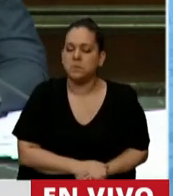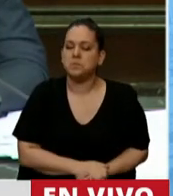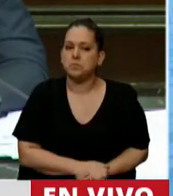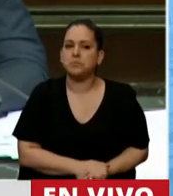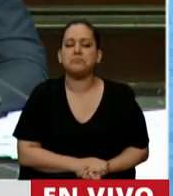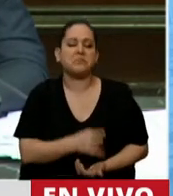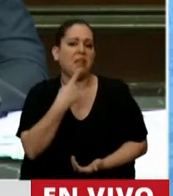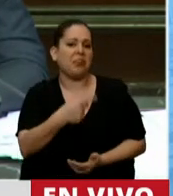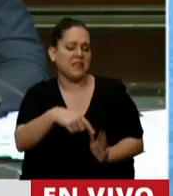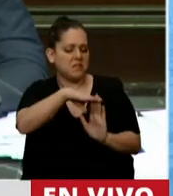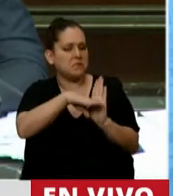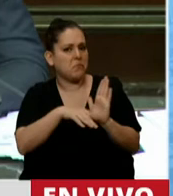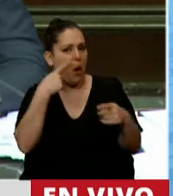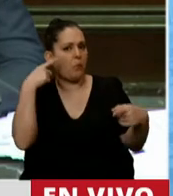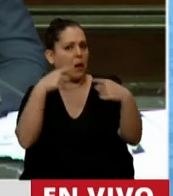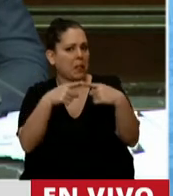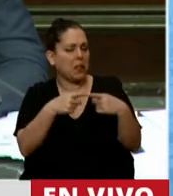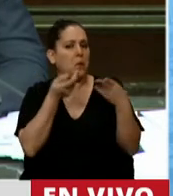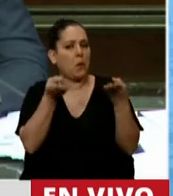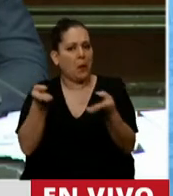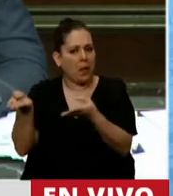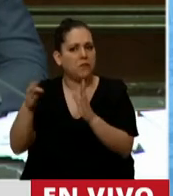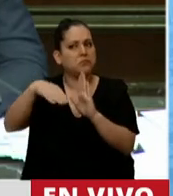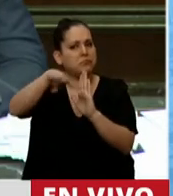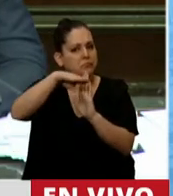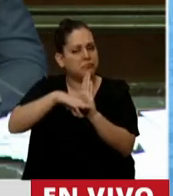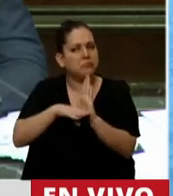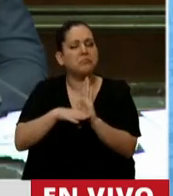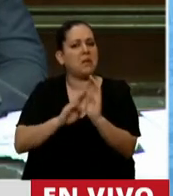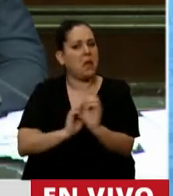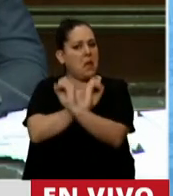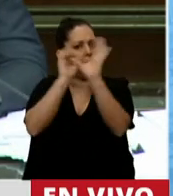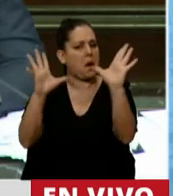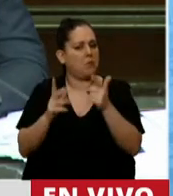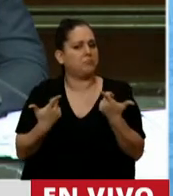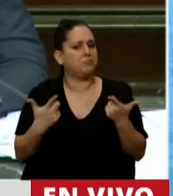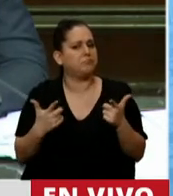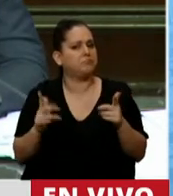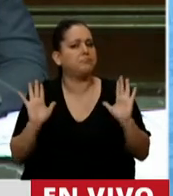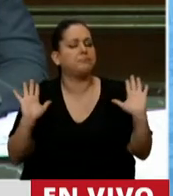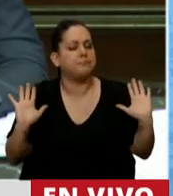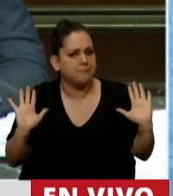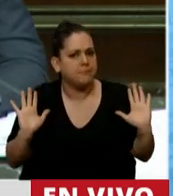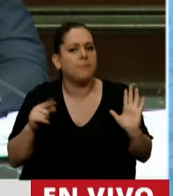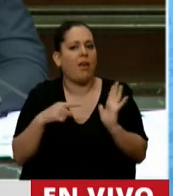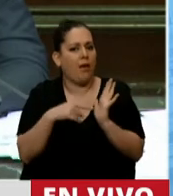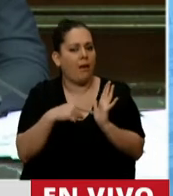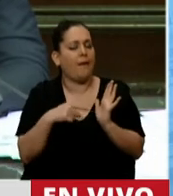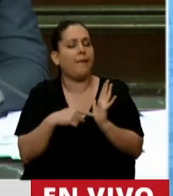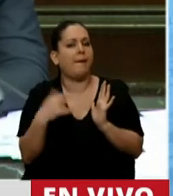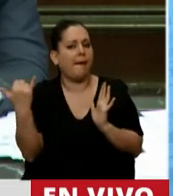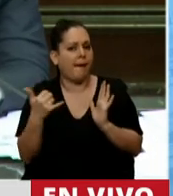objetivos y beneficios no están muy claros y seguramente habrán de ser motivo de